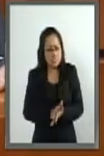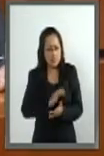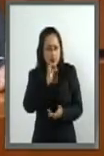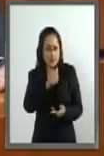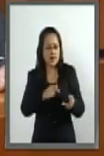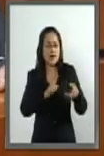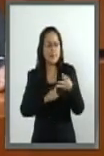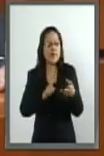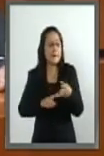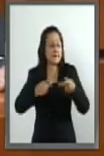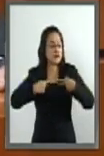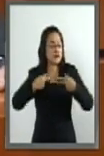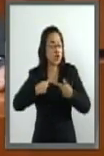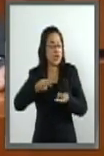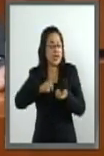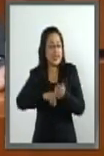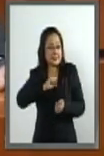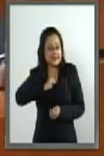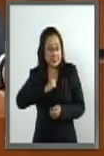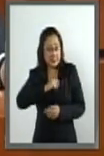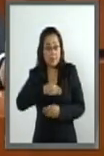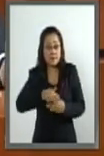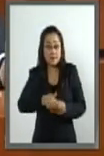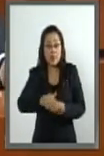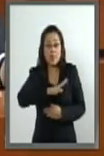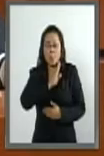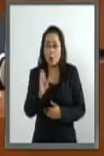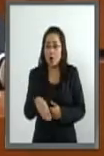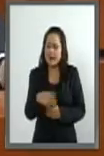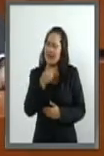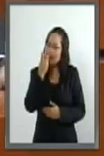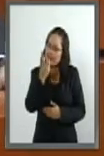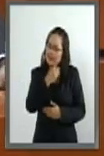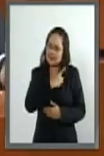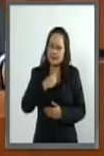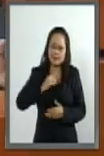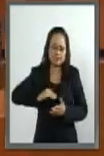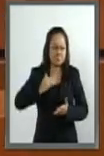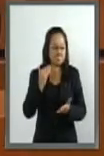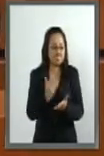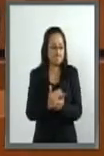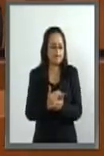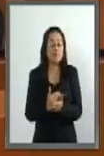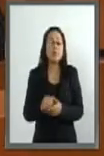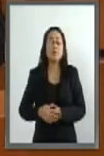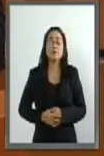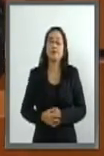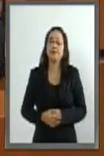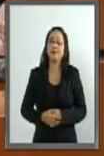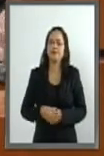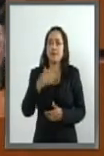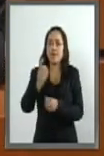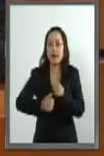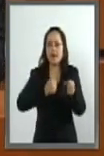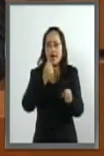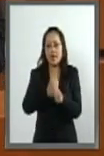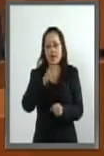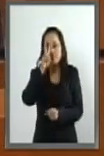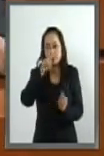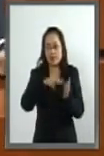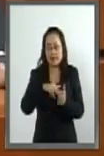relacionadas con el SIDA. A nivel mundial, hasta finales del 2015,